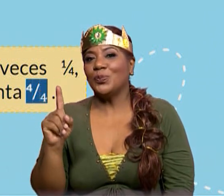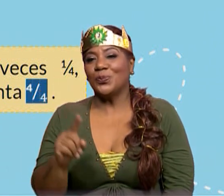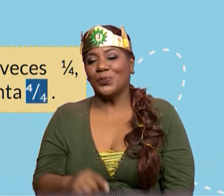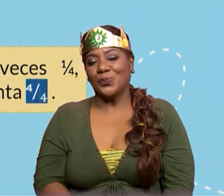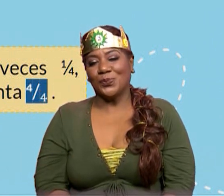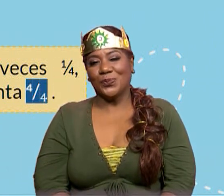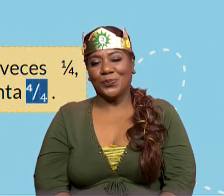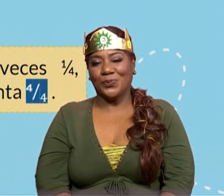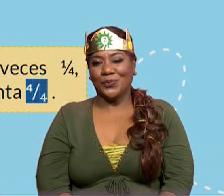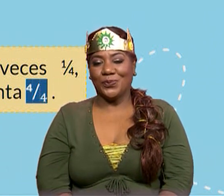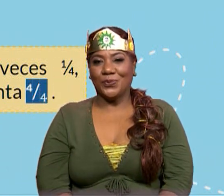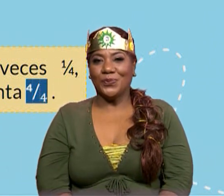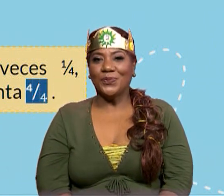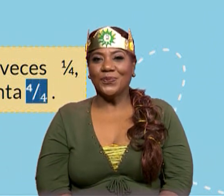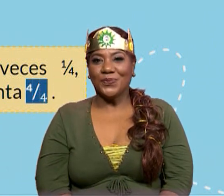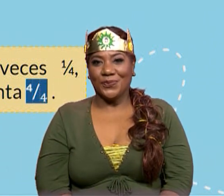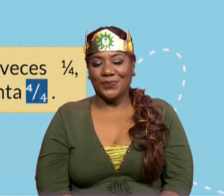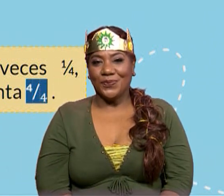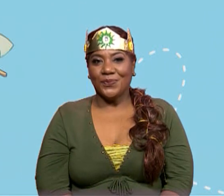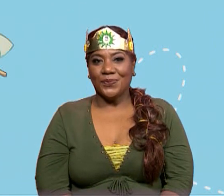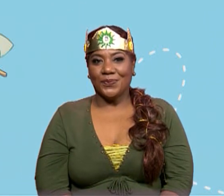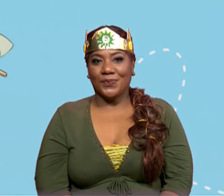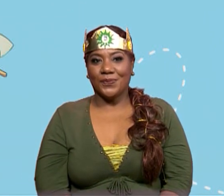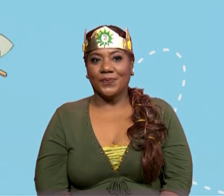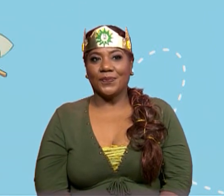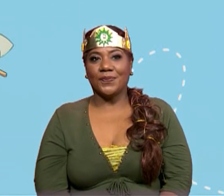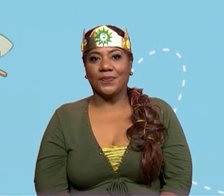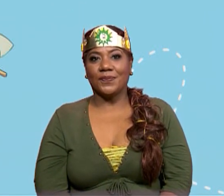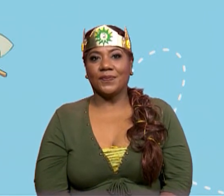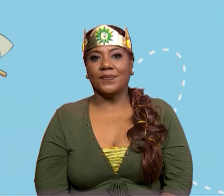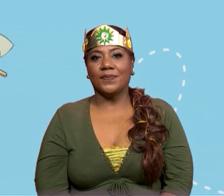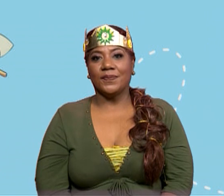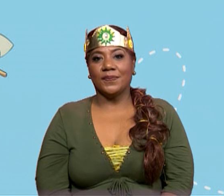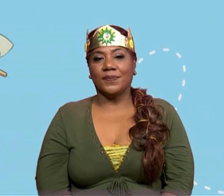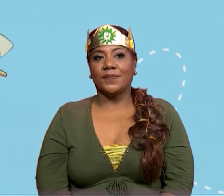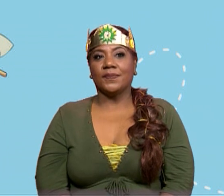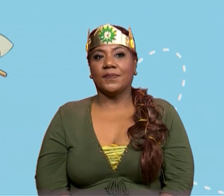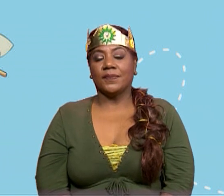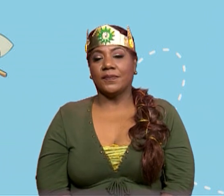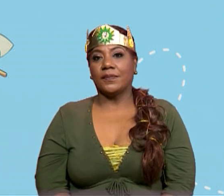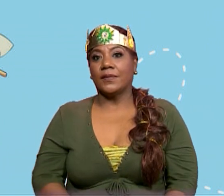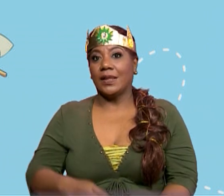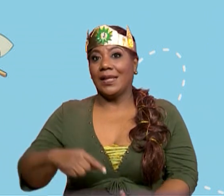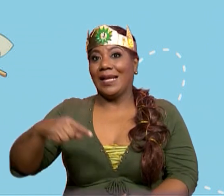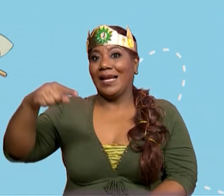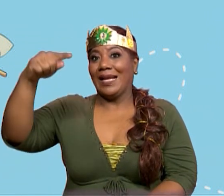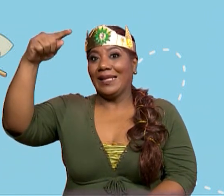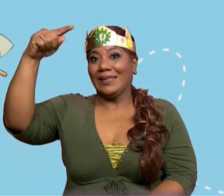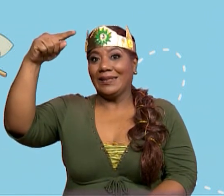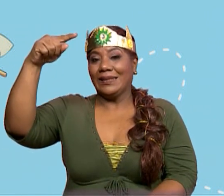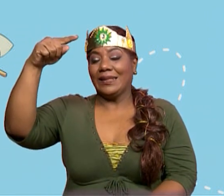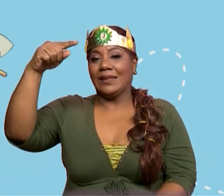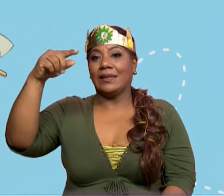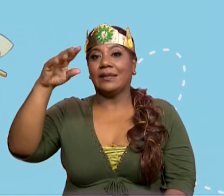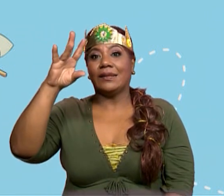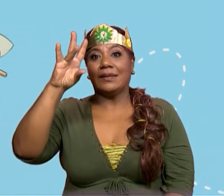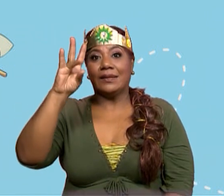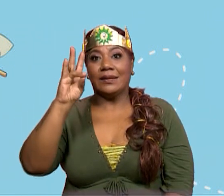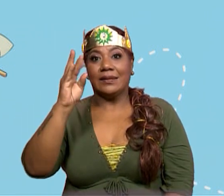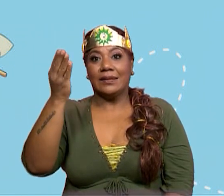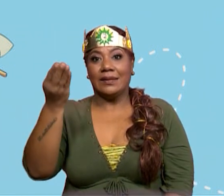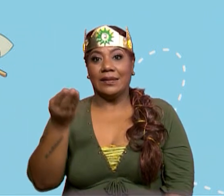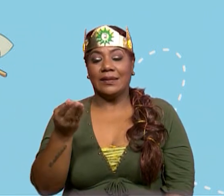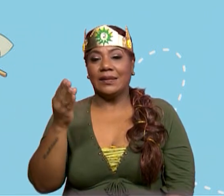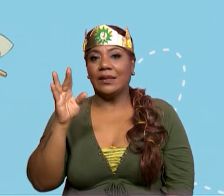entonces eso es igual a uno, a la unidad completa. Y la tercera plantita hay siete veces un